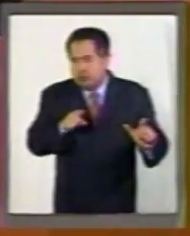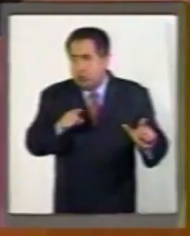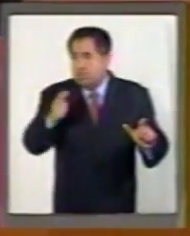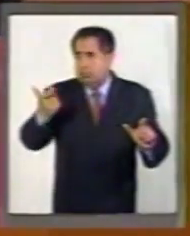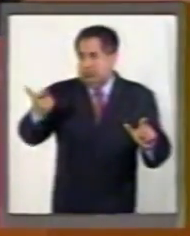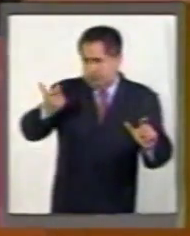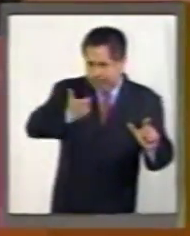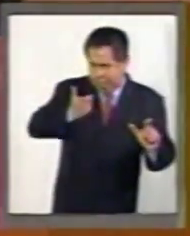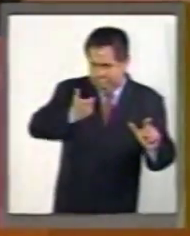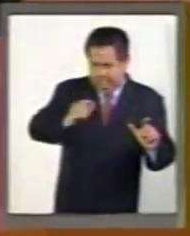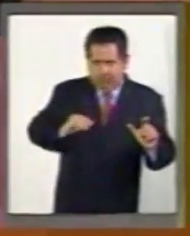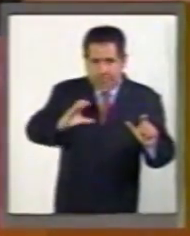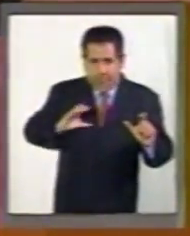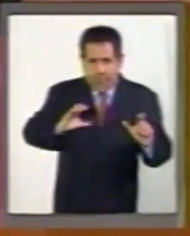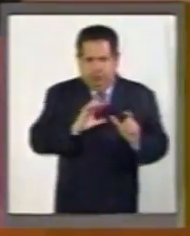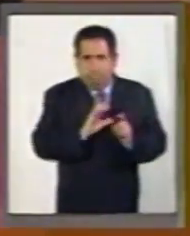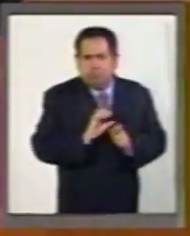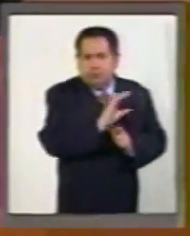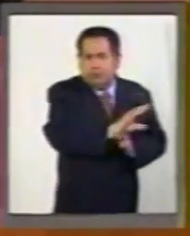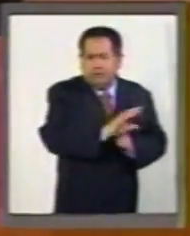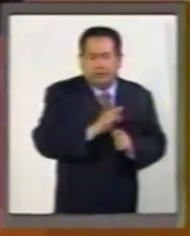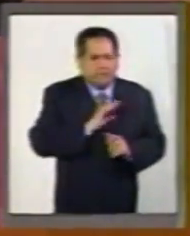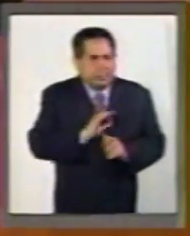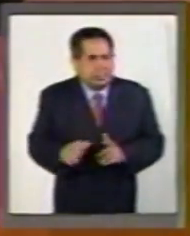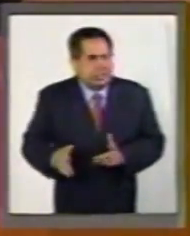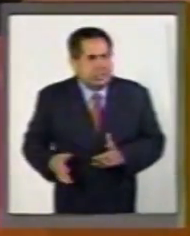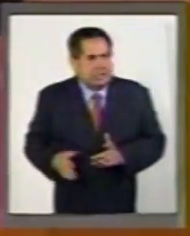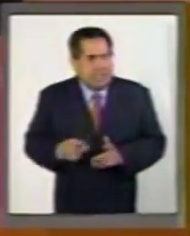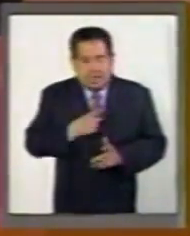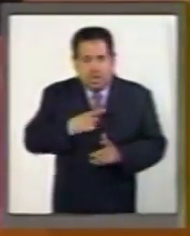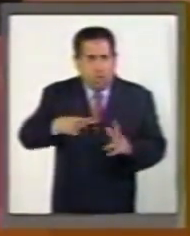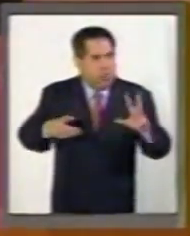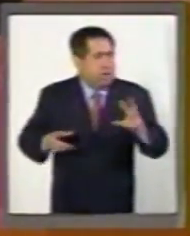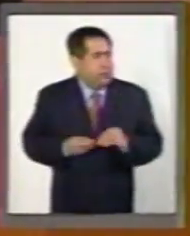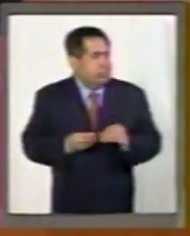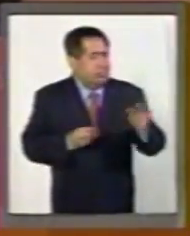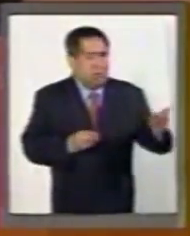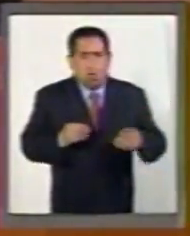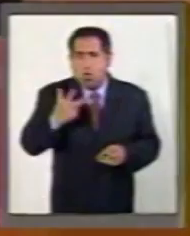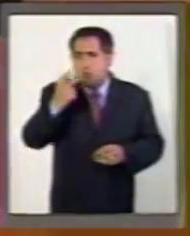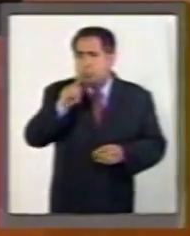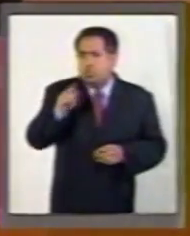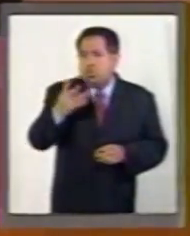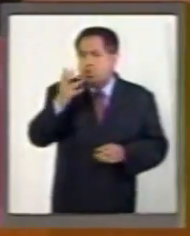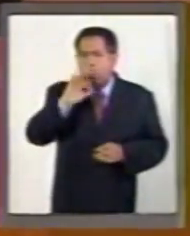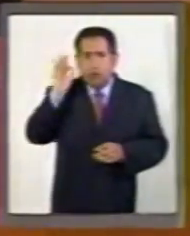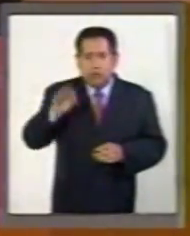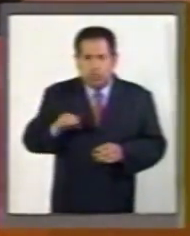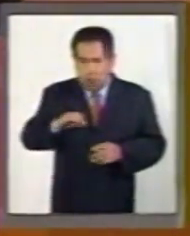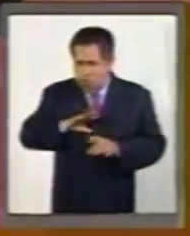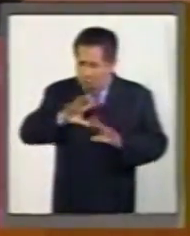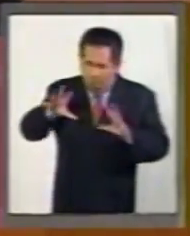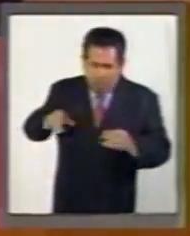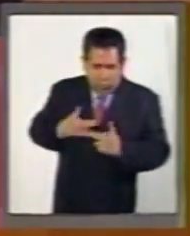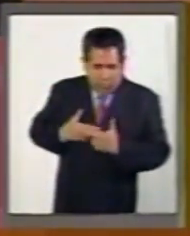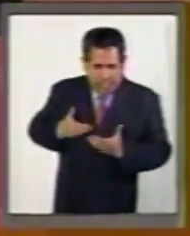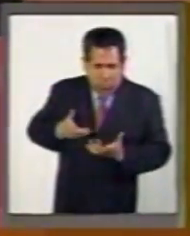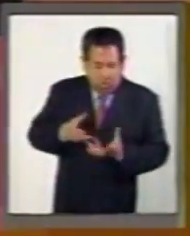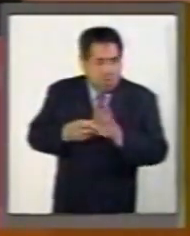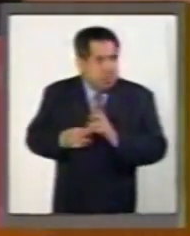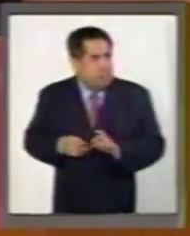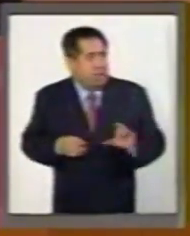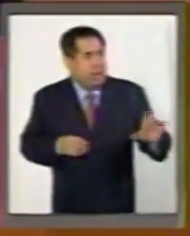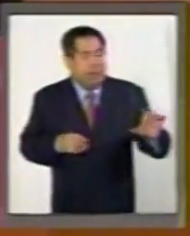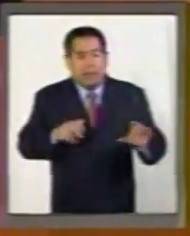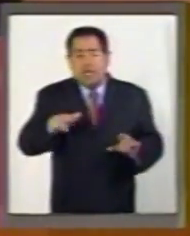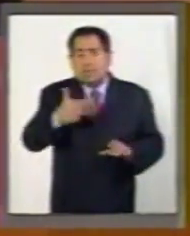gasto de capital. El pago de deuda representó 8.4% del gasto total y 13%